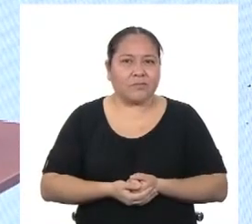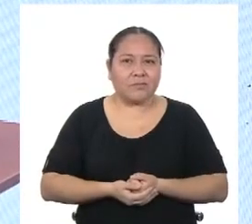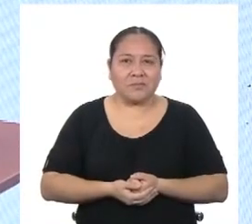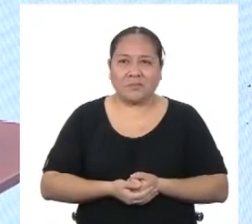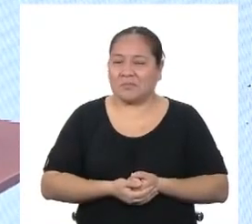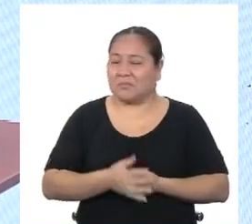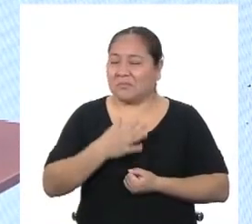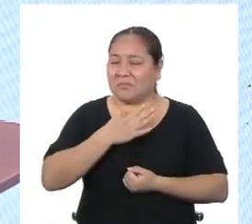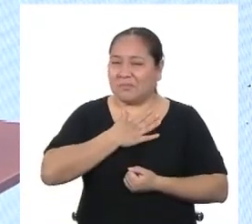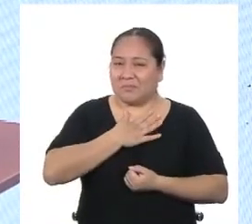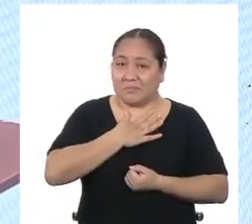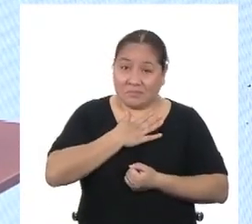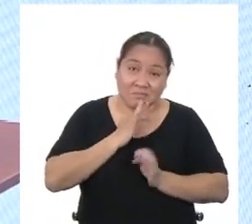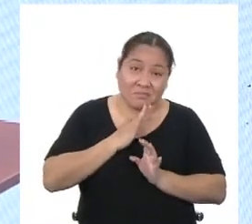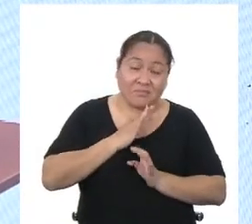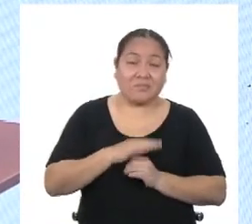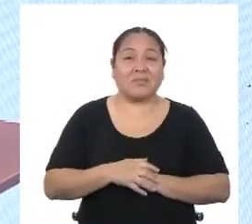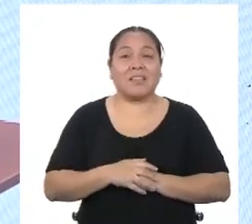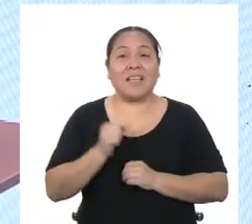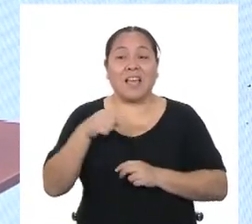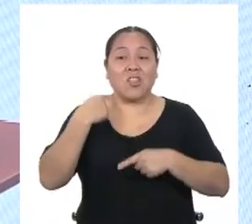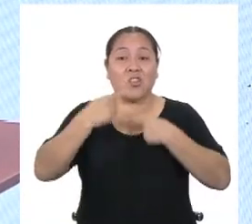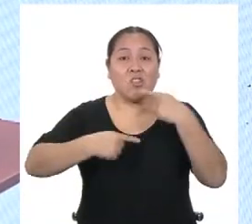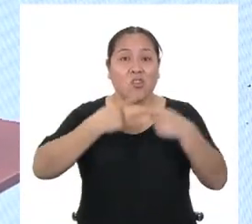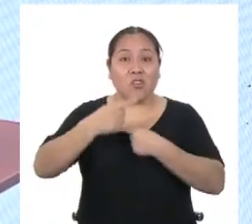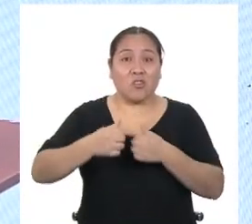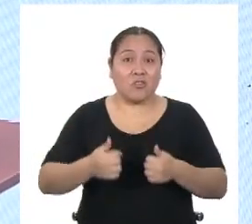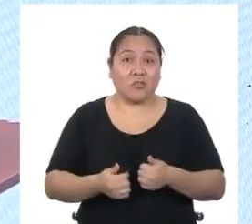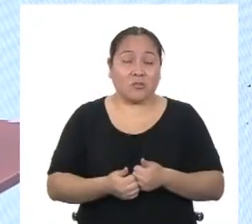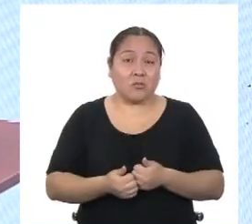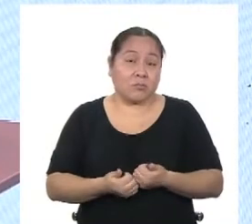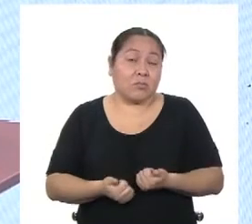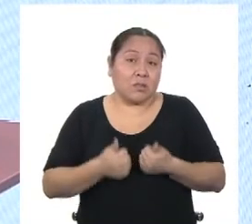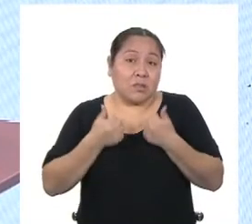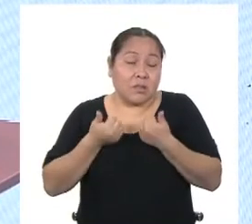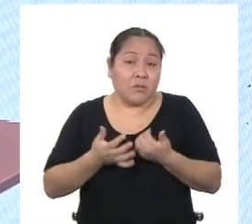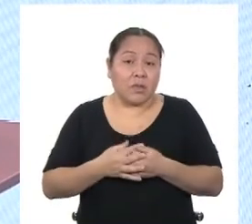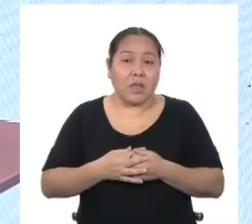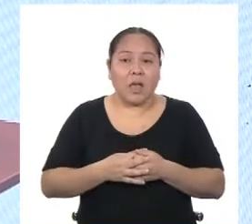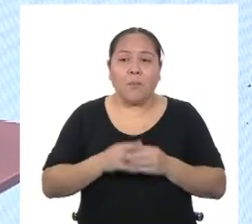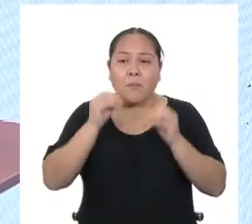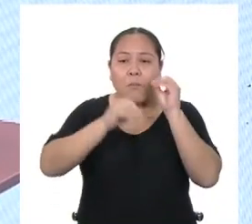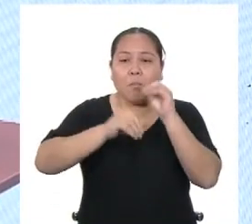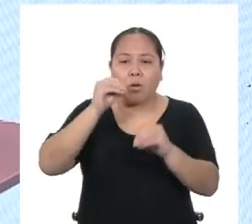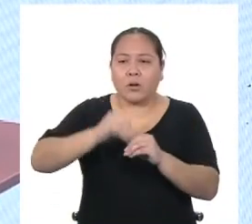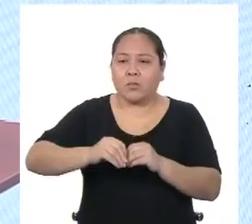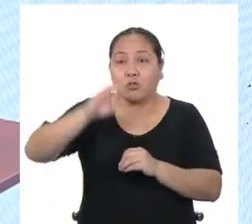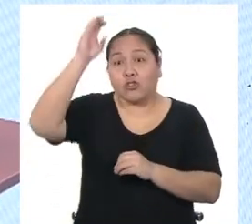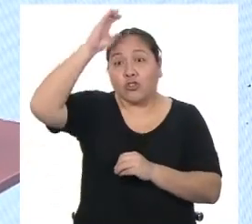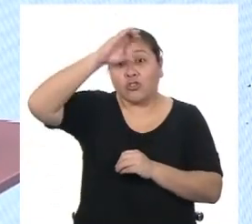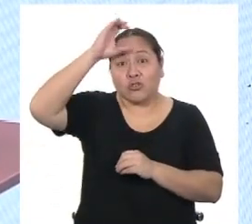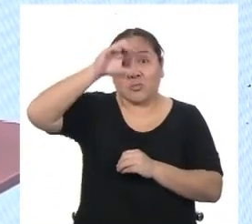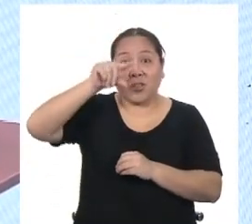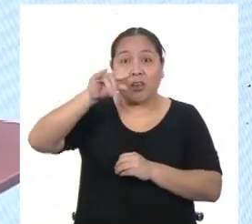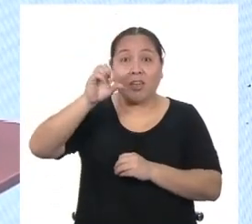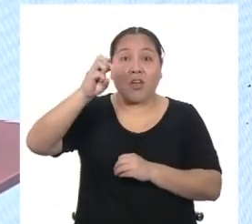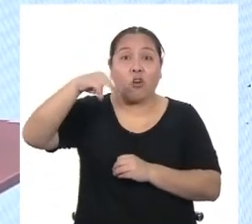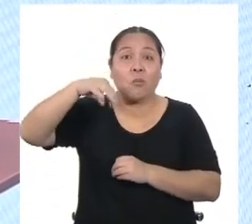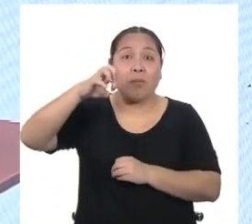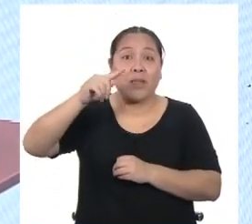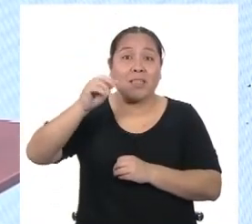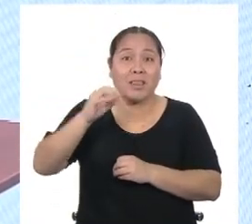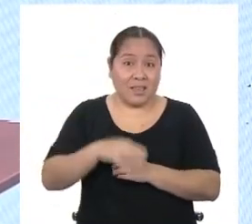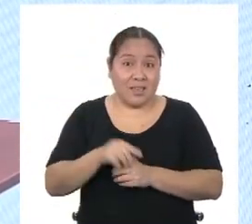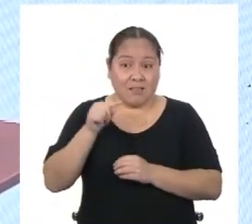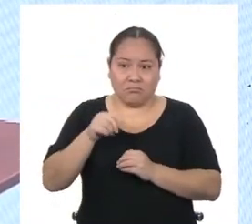Para mí, al menos, es que diariamente aplicamos nuestros conocimientos de geometría sin darnos cuenta. Y es que la geometría